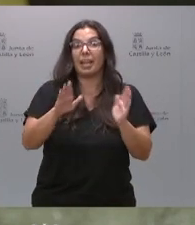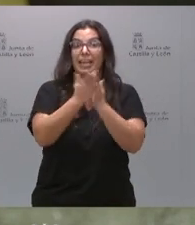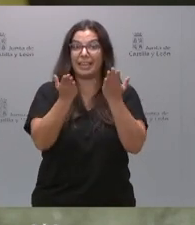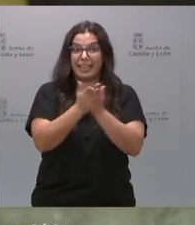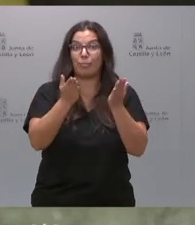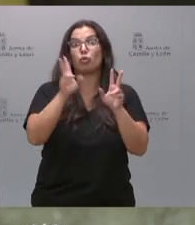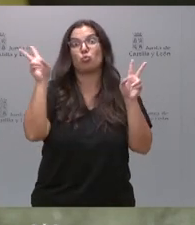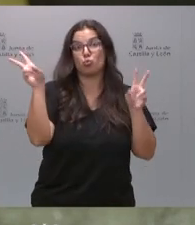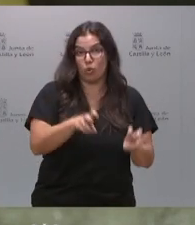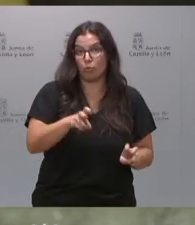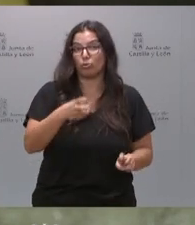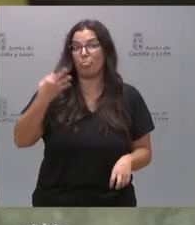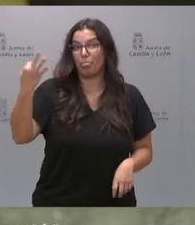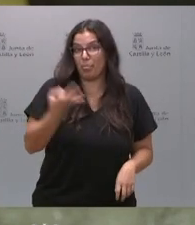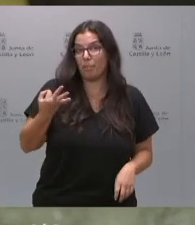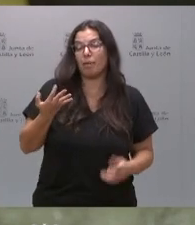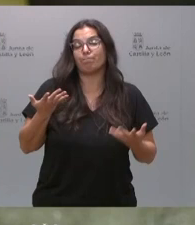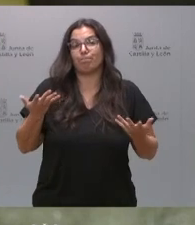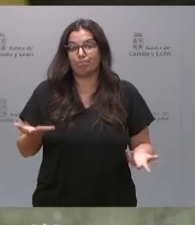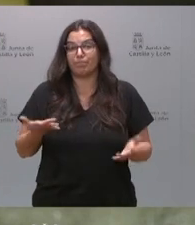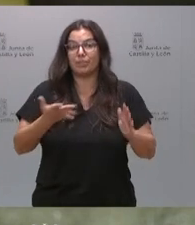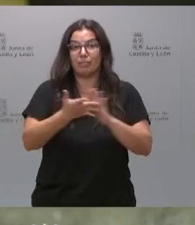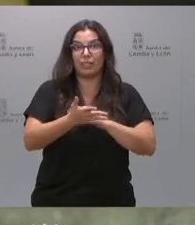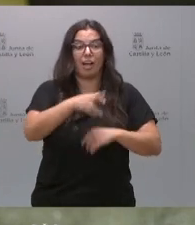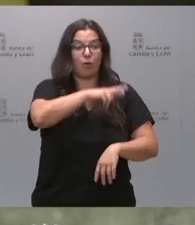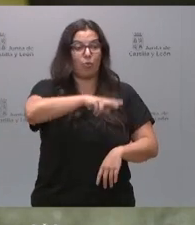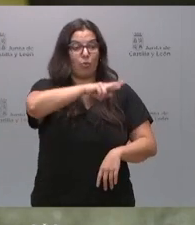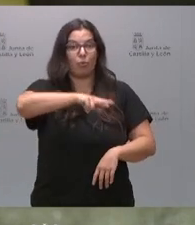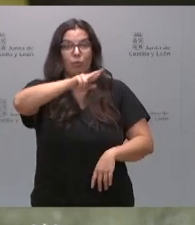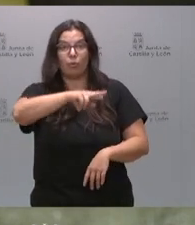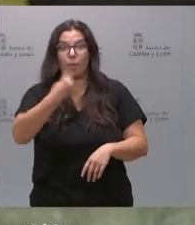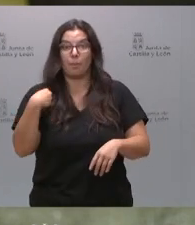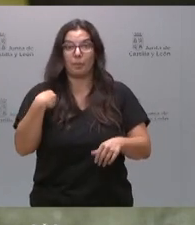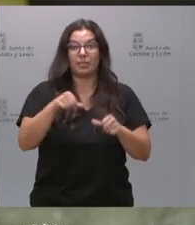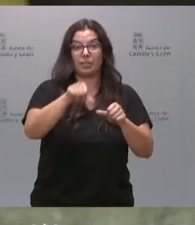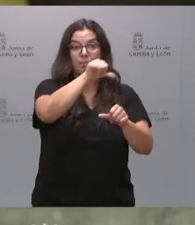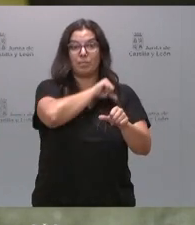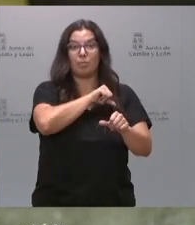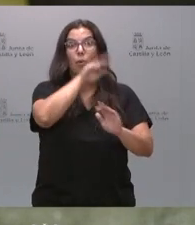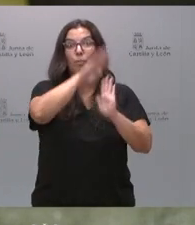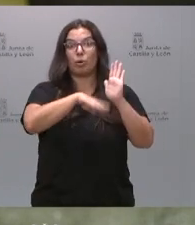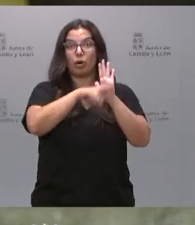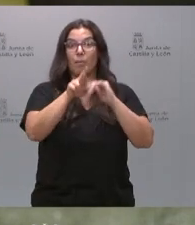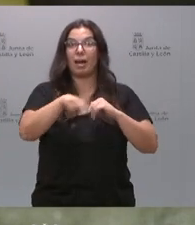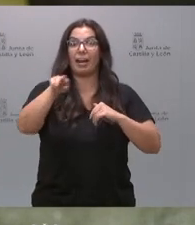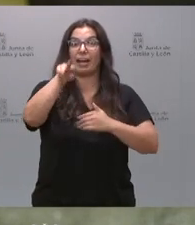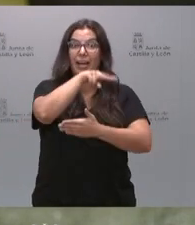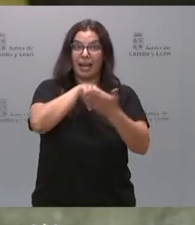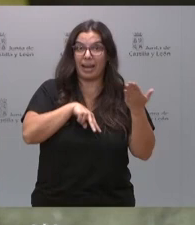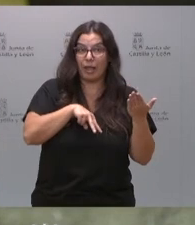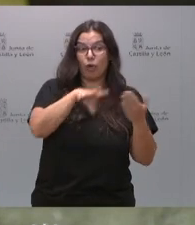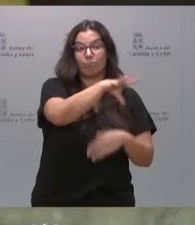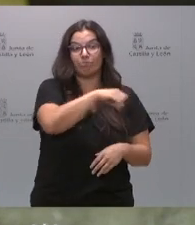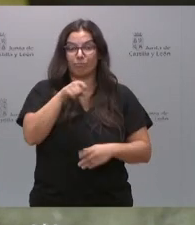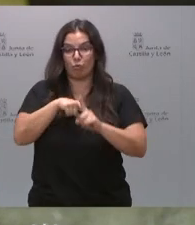libros de texto que impiden la reutilización de los libros del programa releo a esos